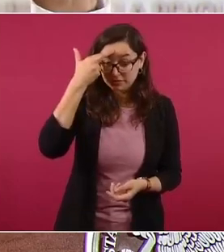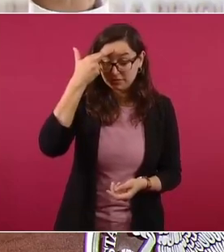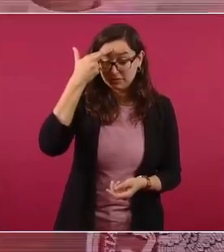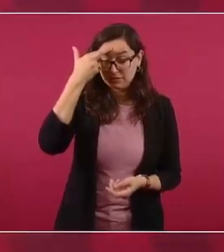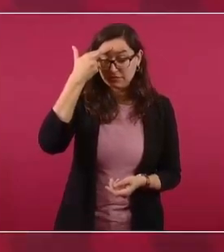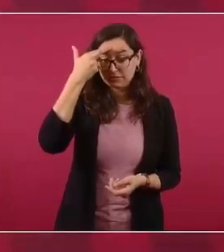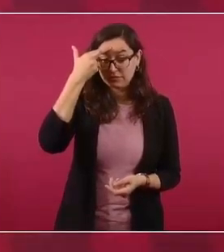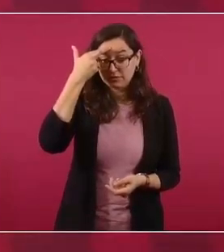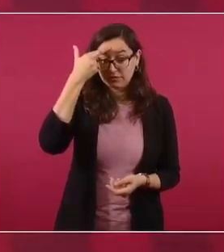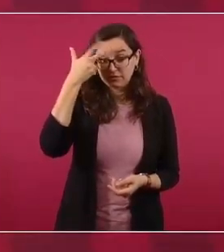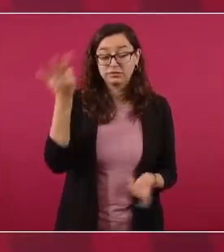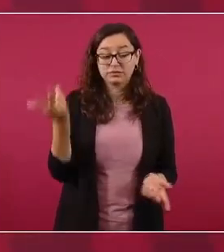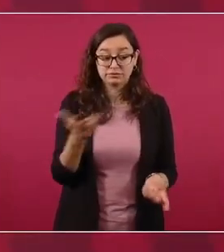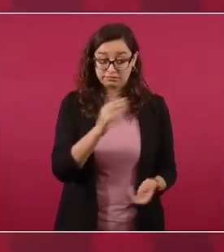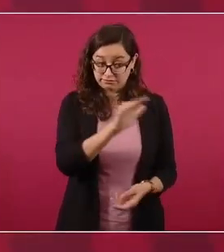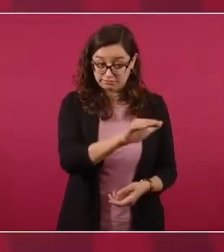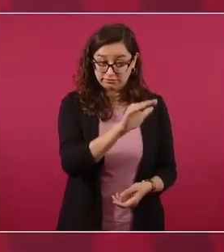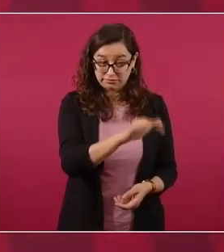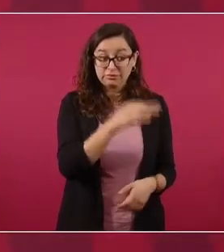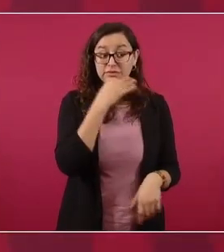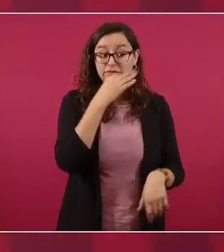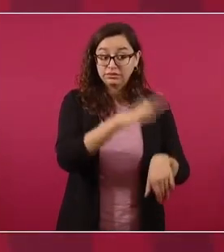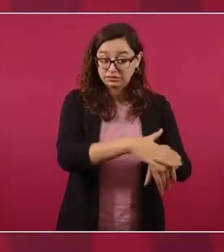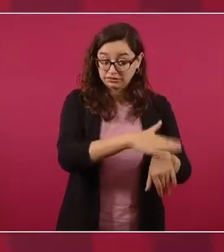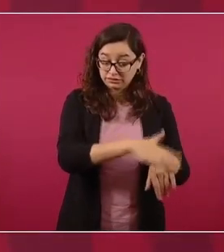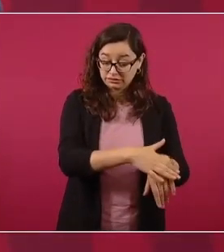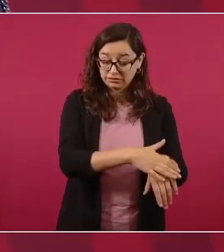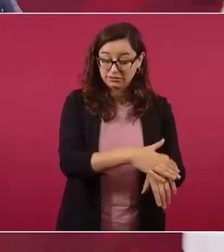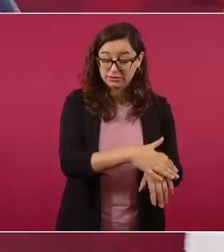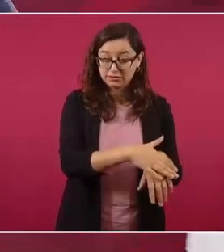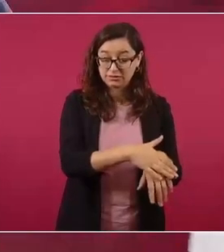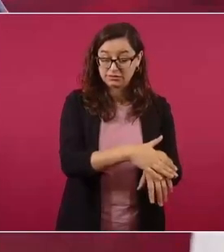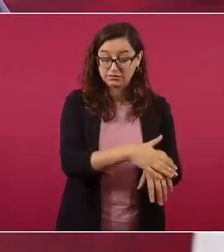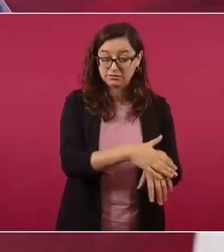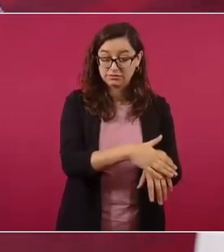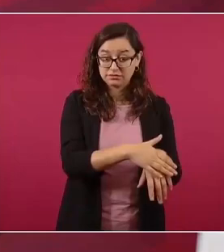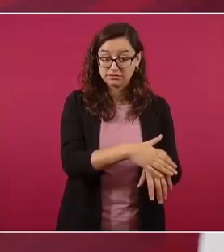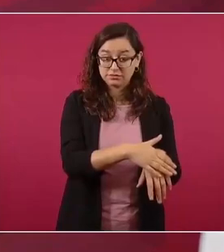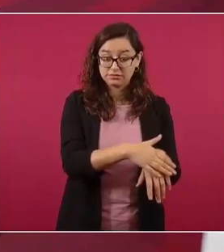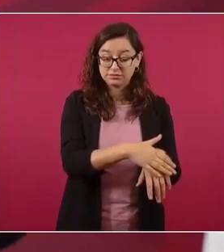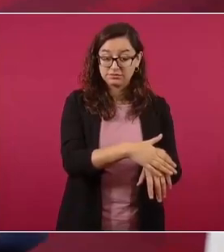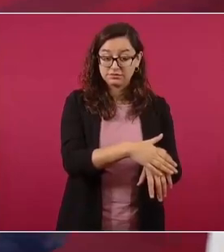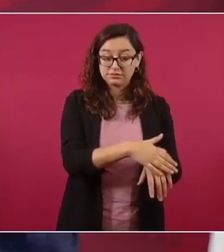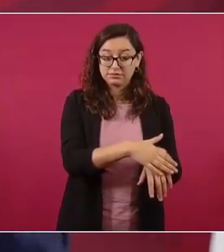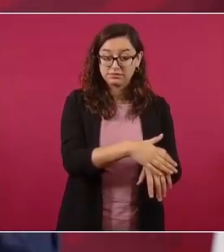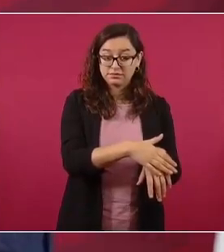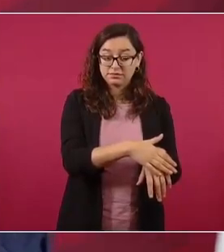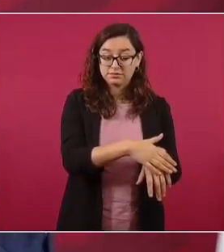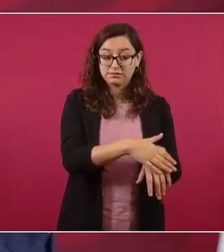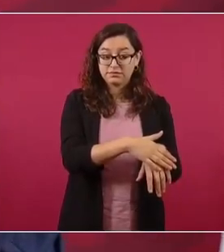que hasta hace